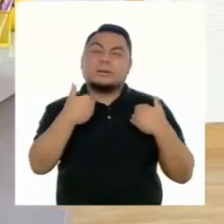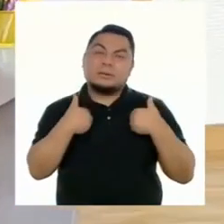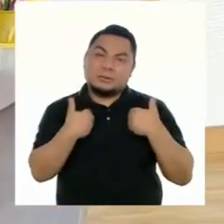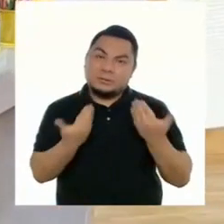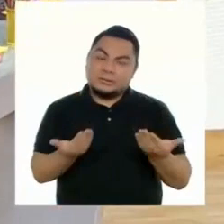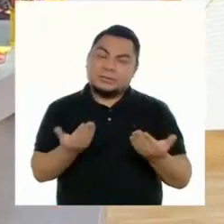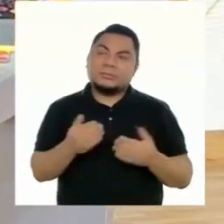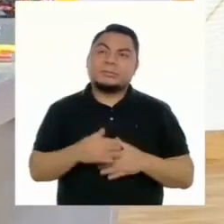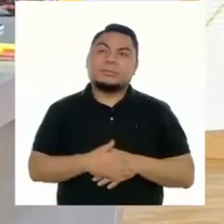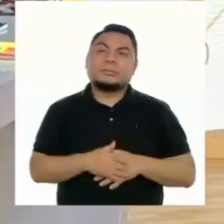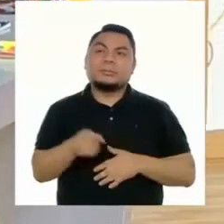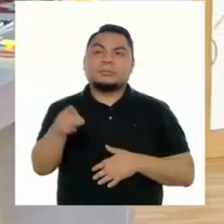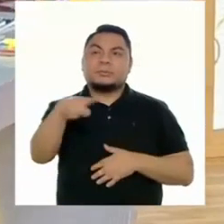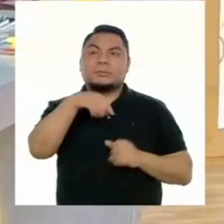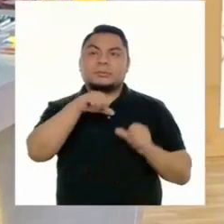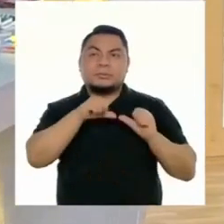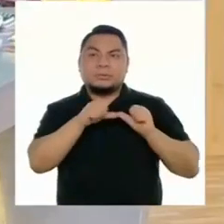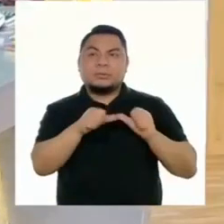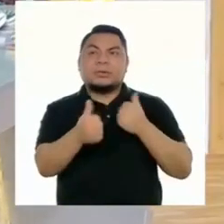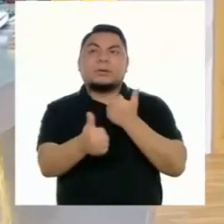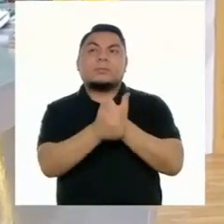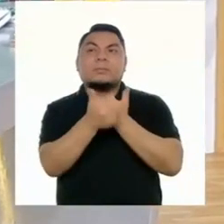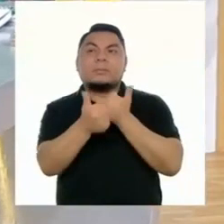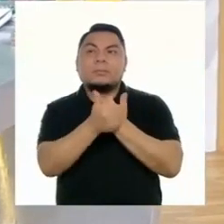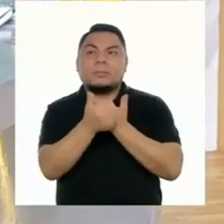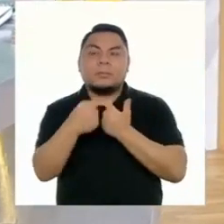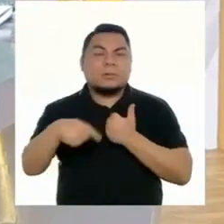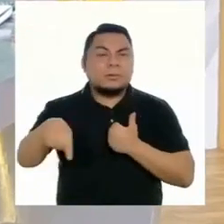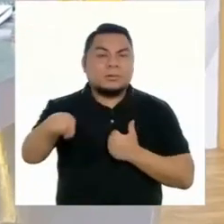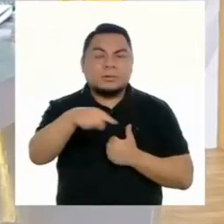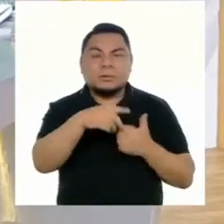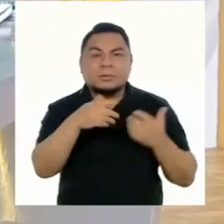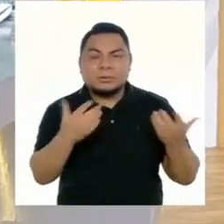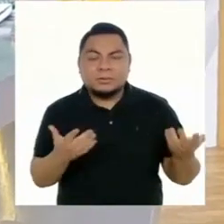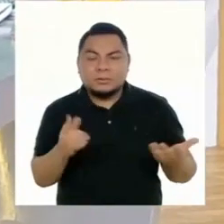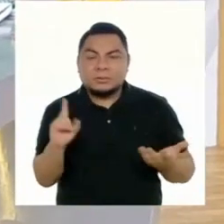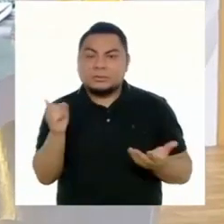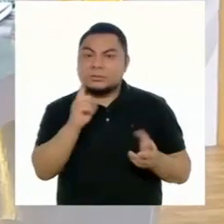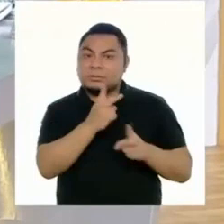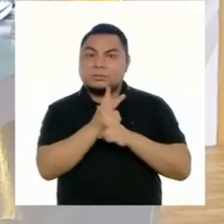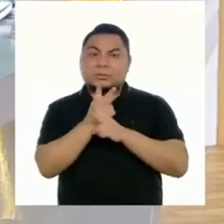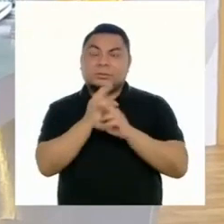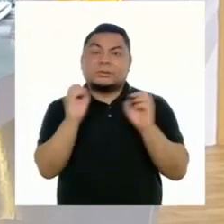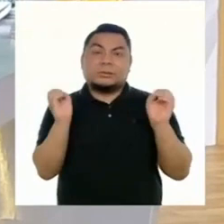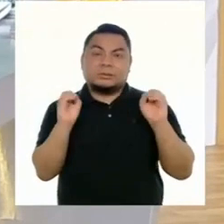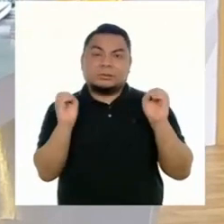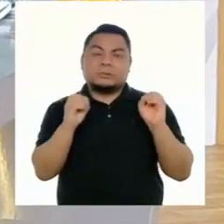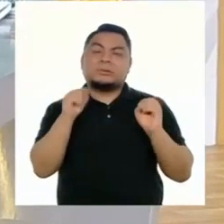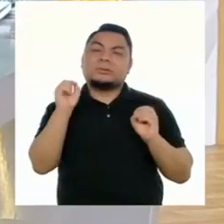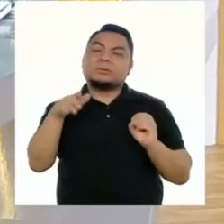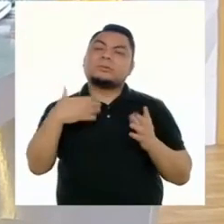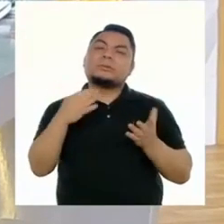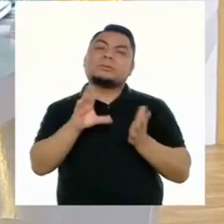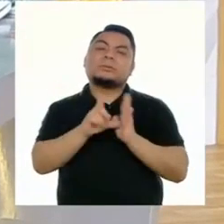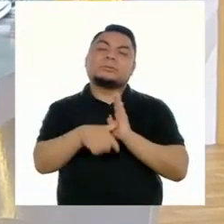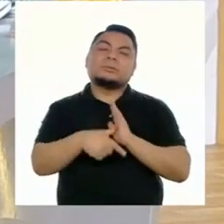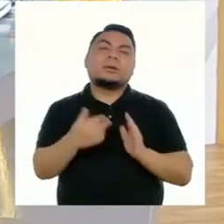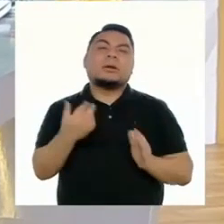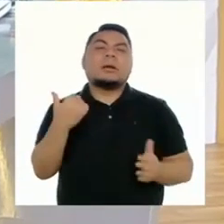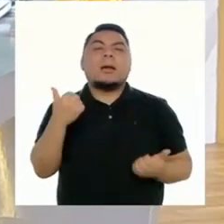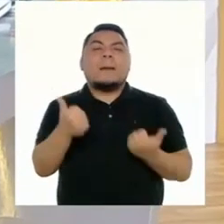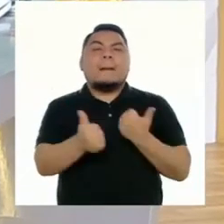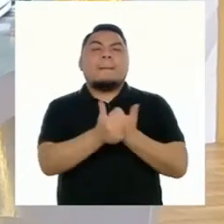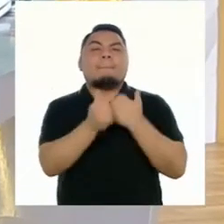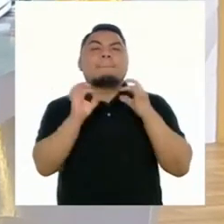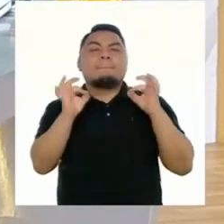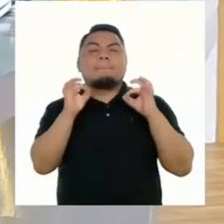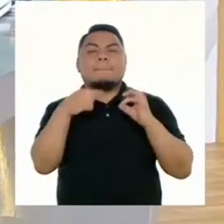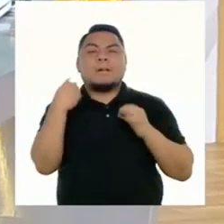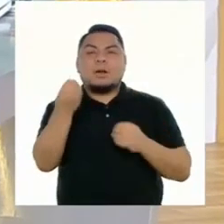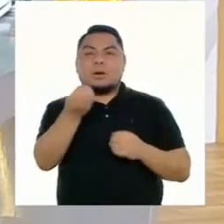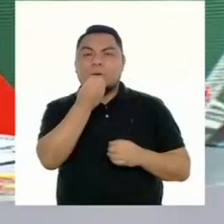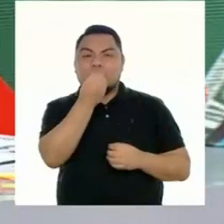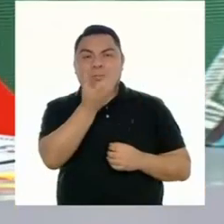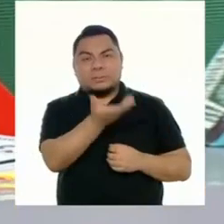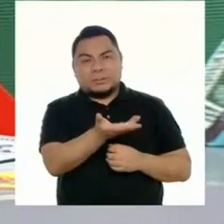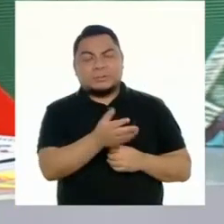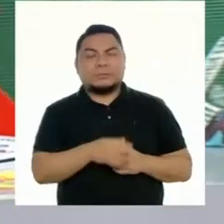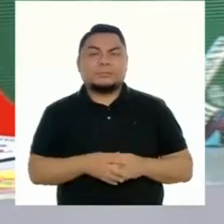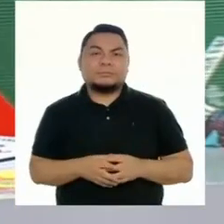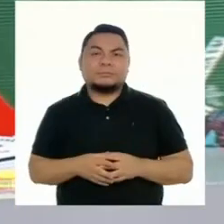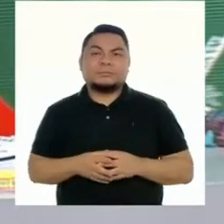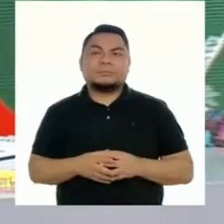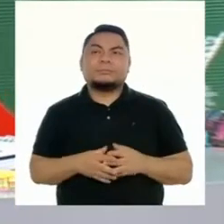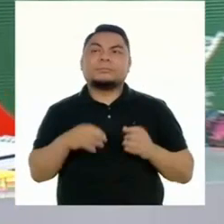profesora. Si seguimos poniendo en riesgo la biodiversidad y no la cuidamos, estaríamos arriesgando nuestra propia alimentación con ello.